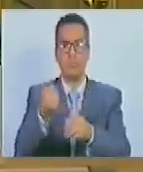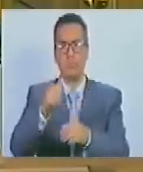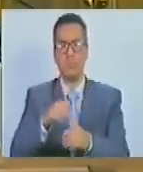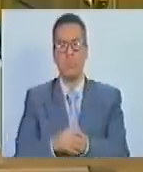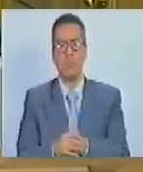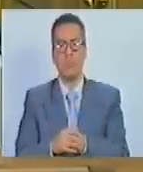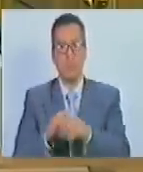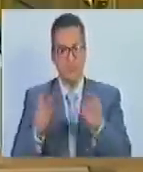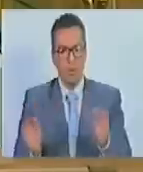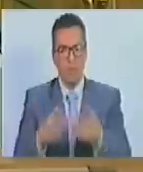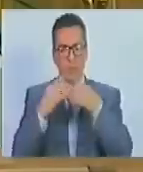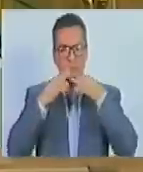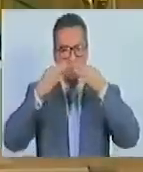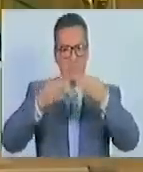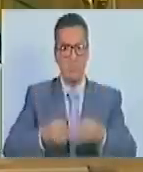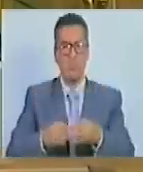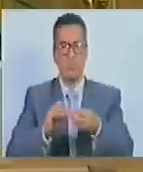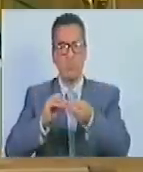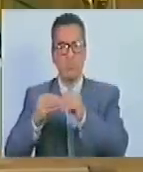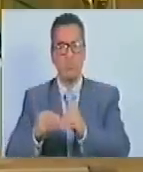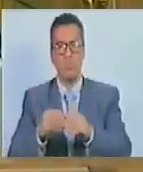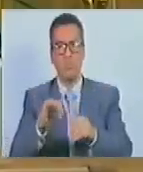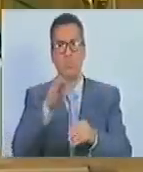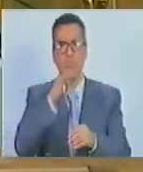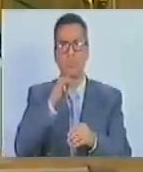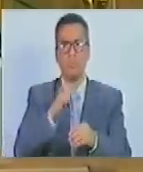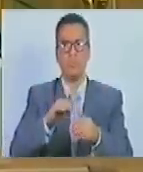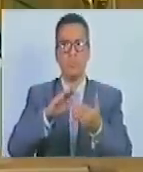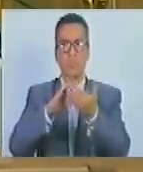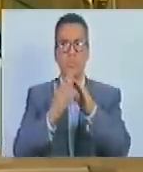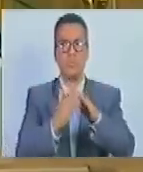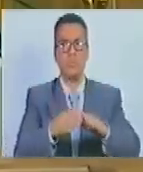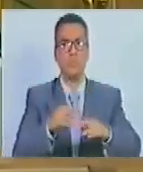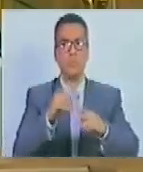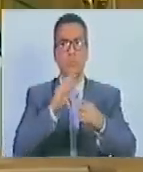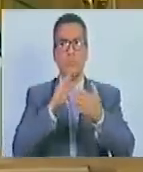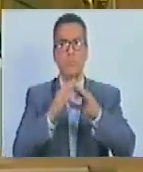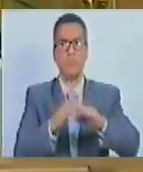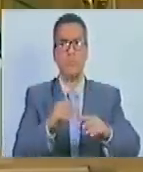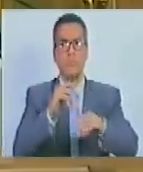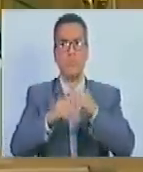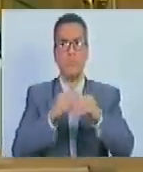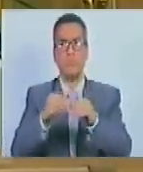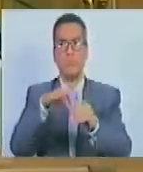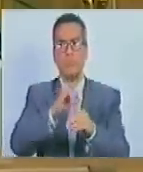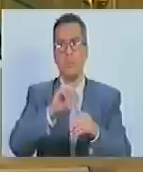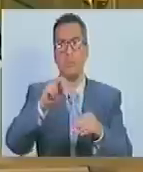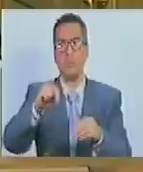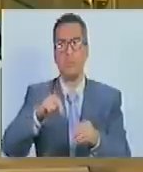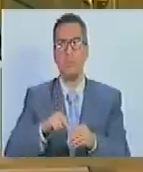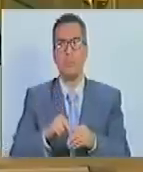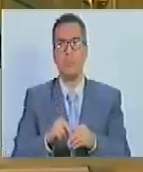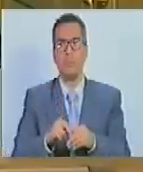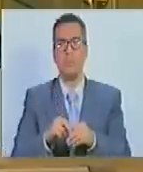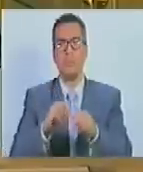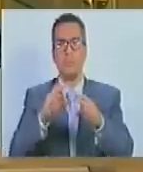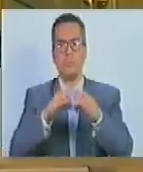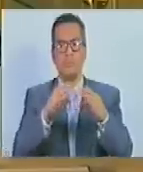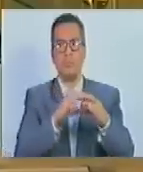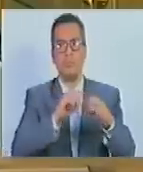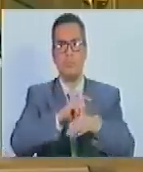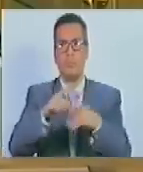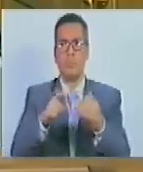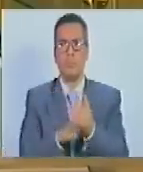promover y garantizar la educación y formación comunitaria en los voceros o voceras del consejo comunal y en la comunidad en